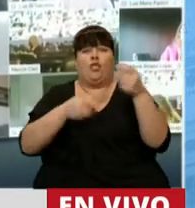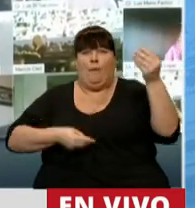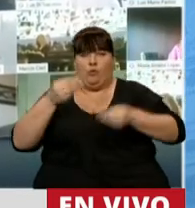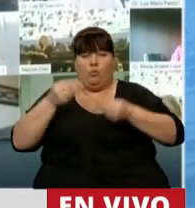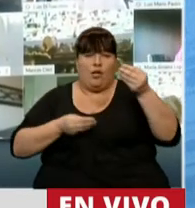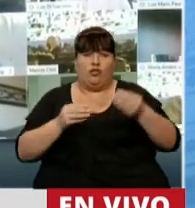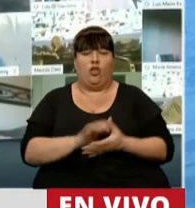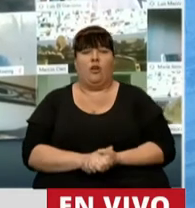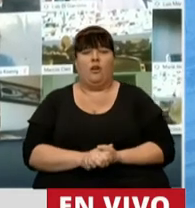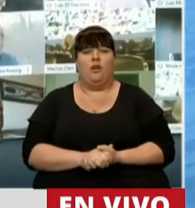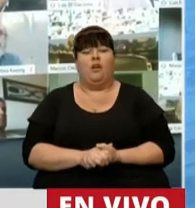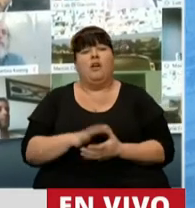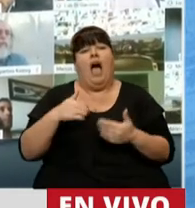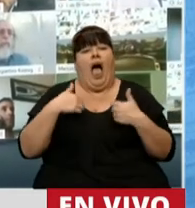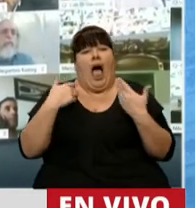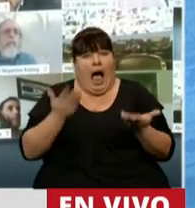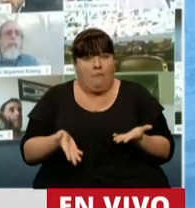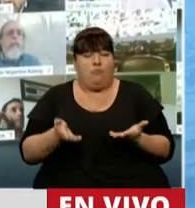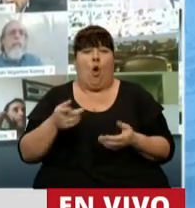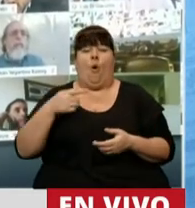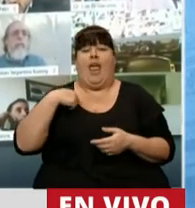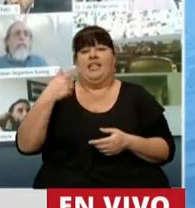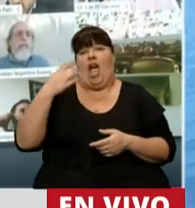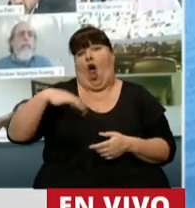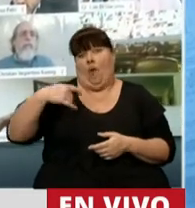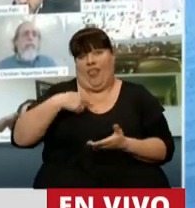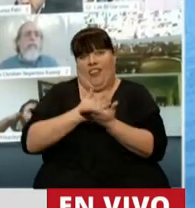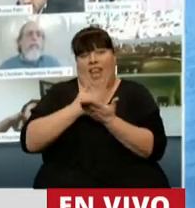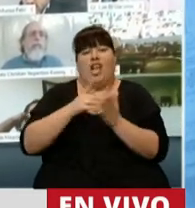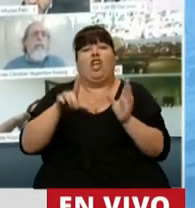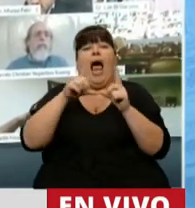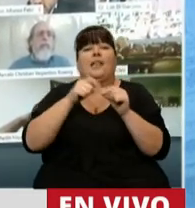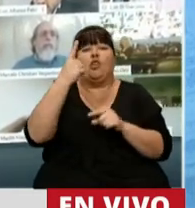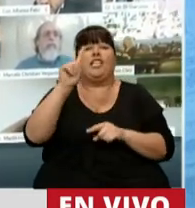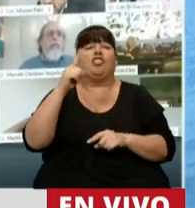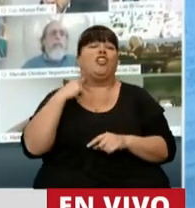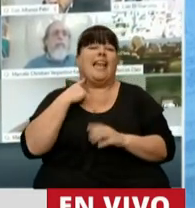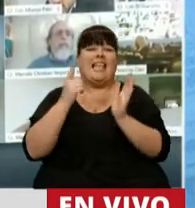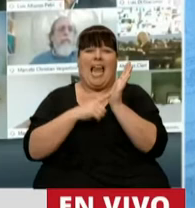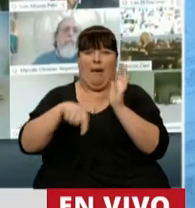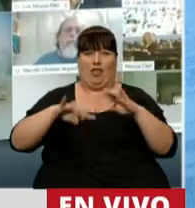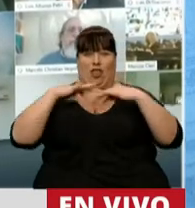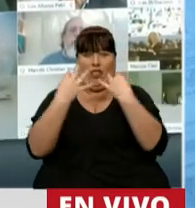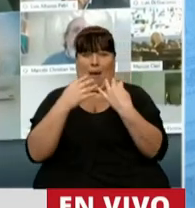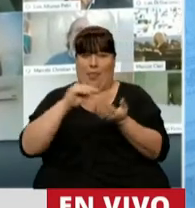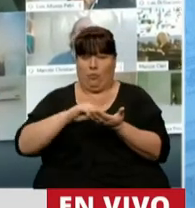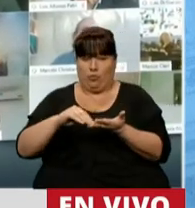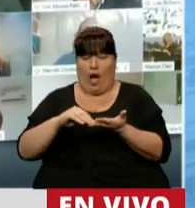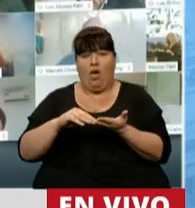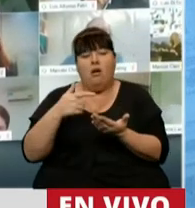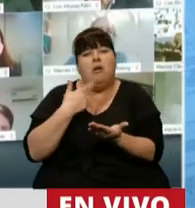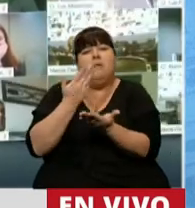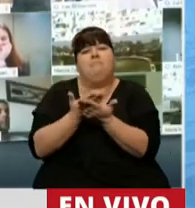Presupuesto, hicimos uso de las atribuciones que nos da el artículo 113 del arreglamento de esta Cámara y hemos